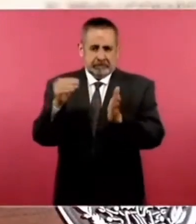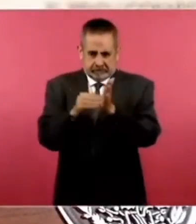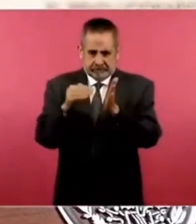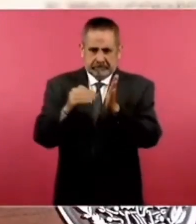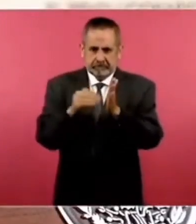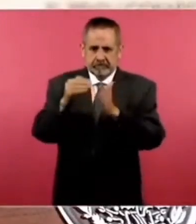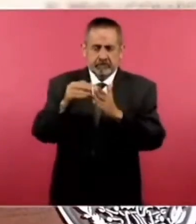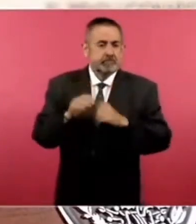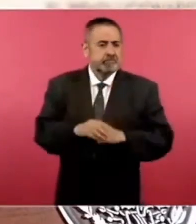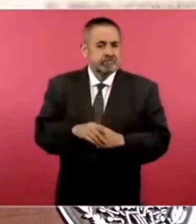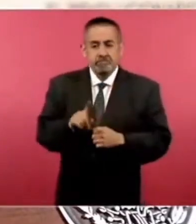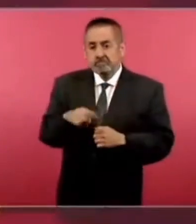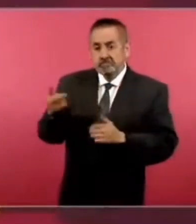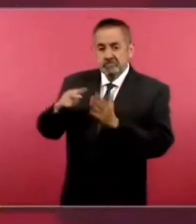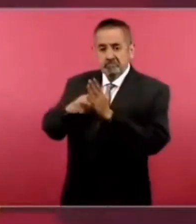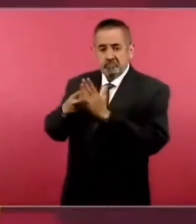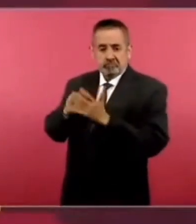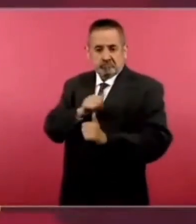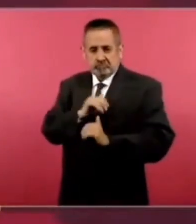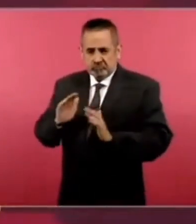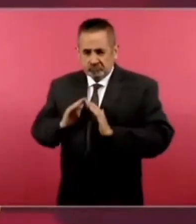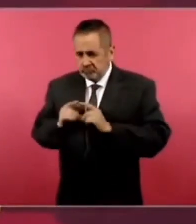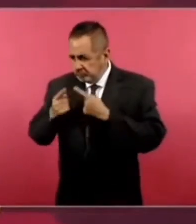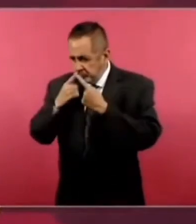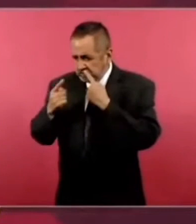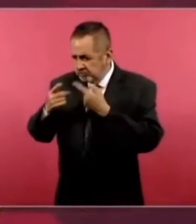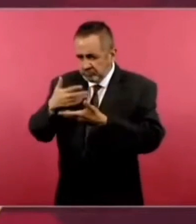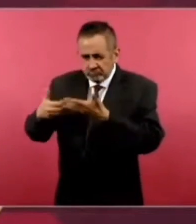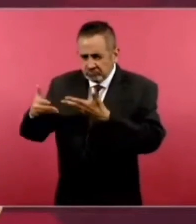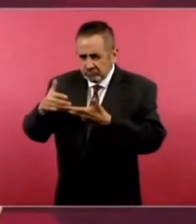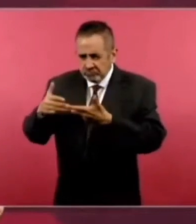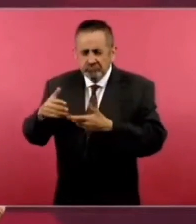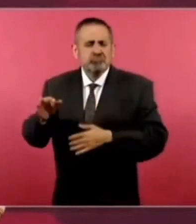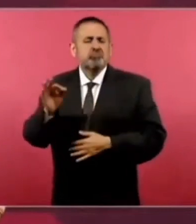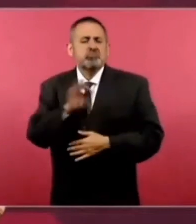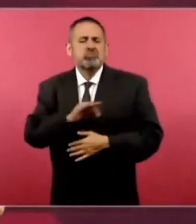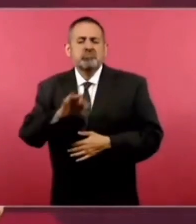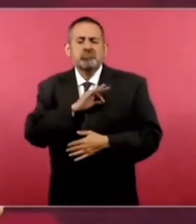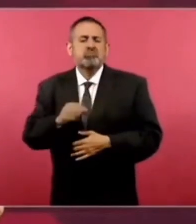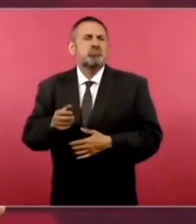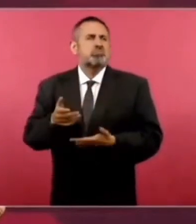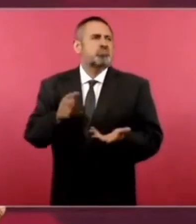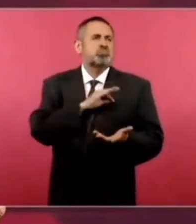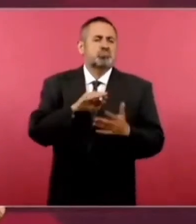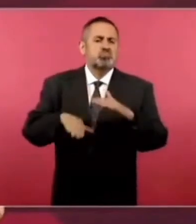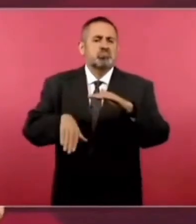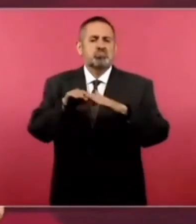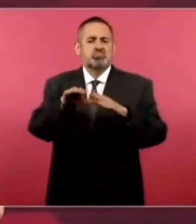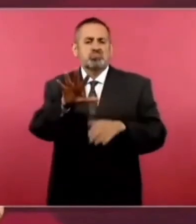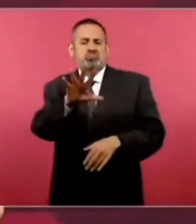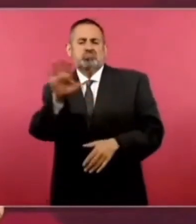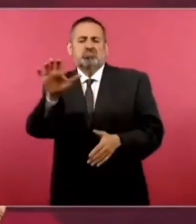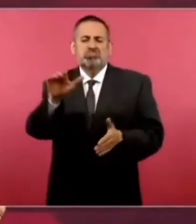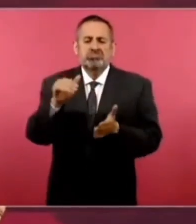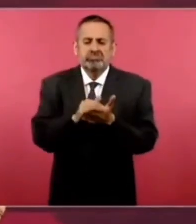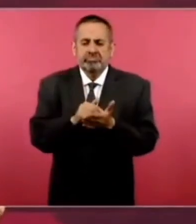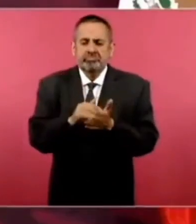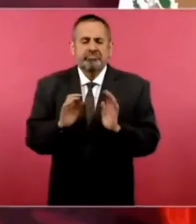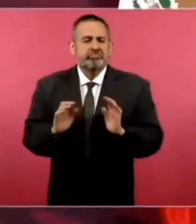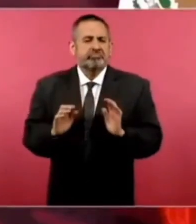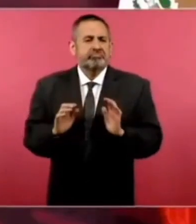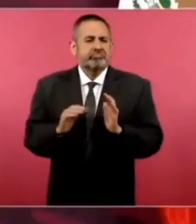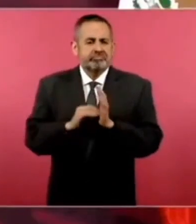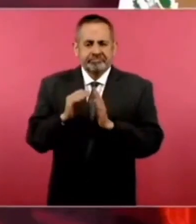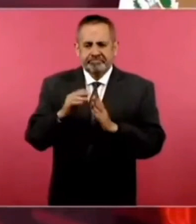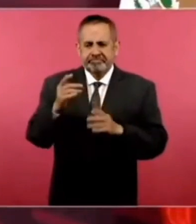con los ingenieros militares se hace, cuando mucho, en 500 millones.